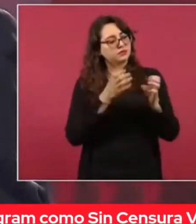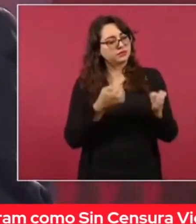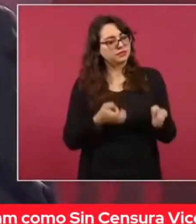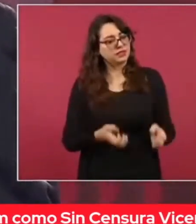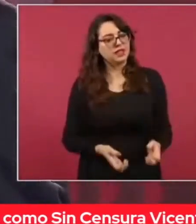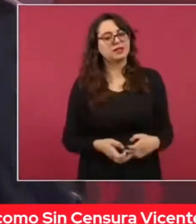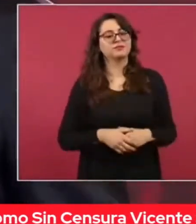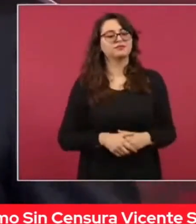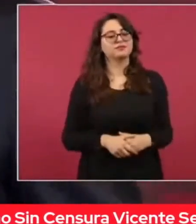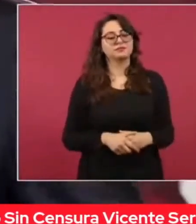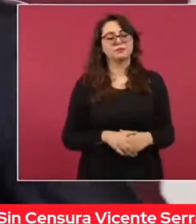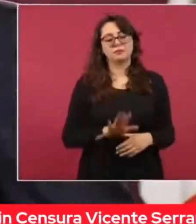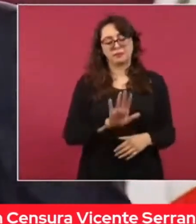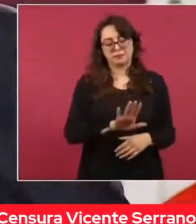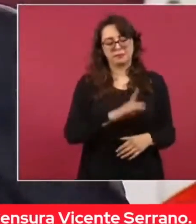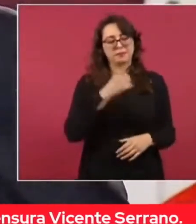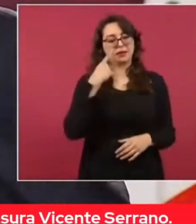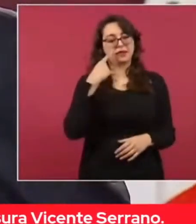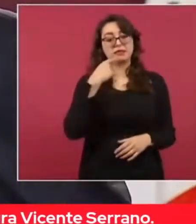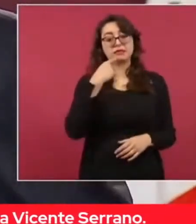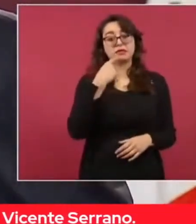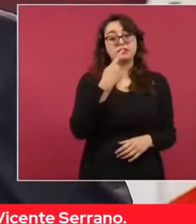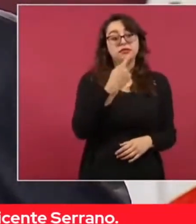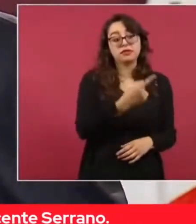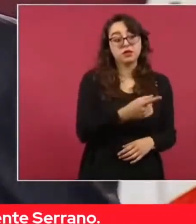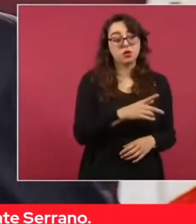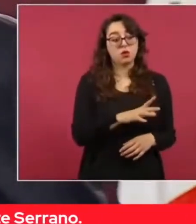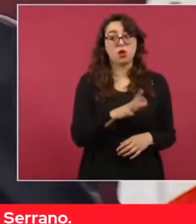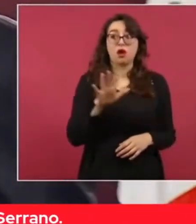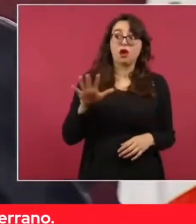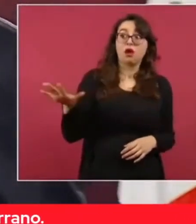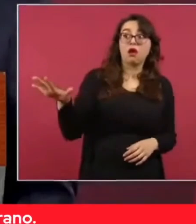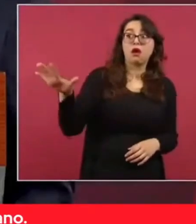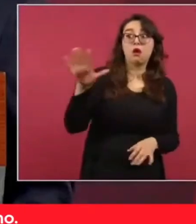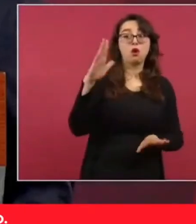Te quiero decir que yo no tuve nada que ver,